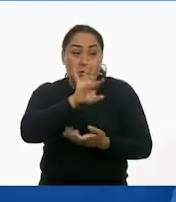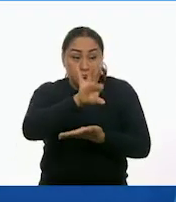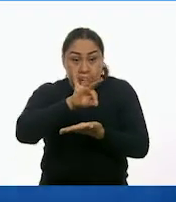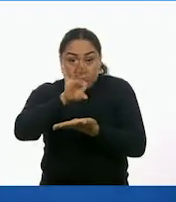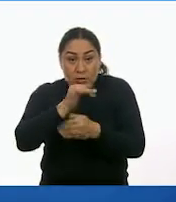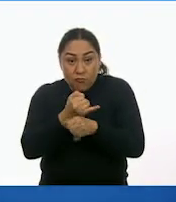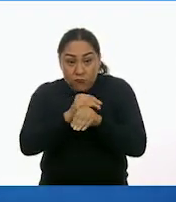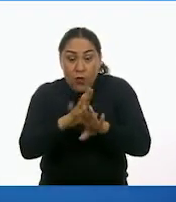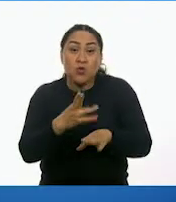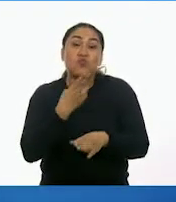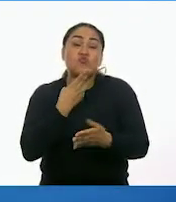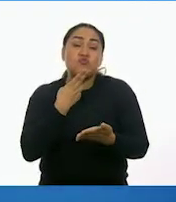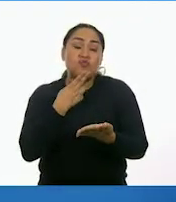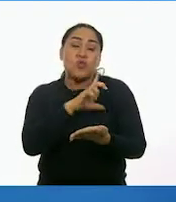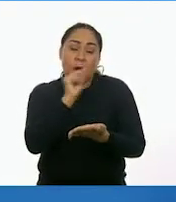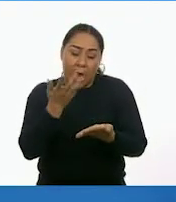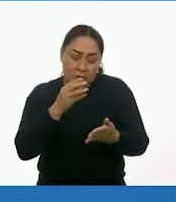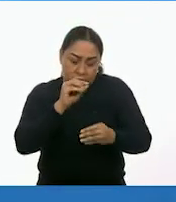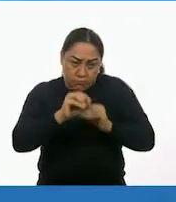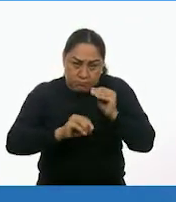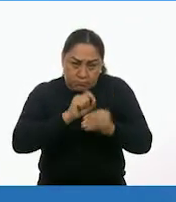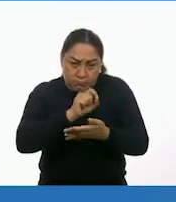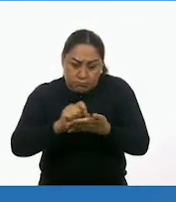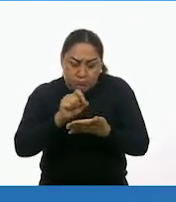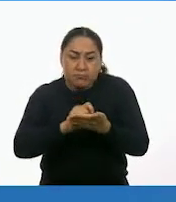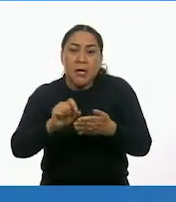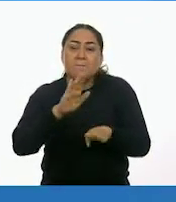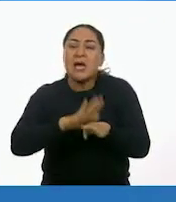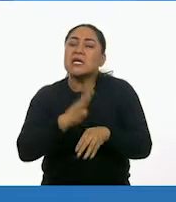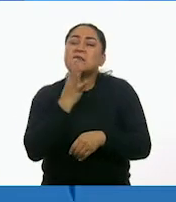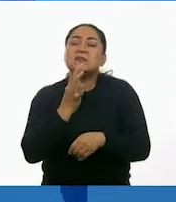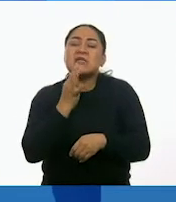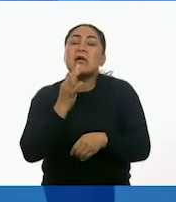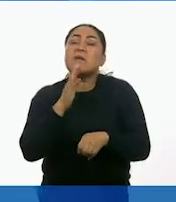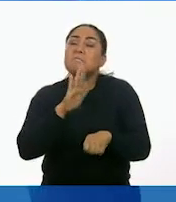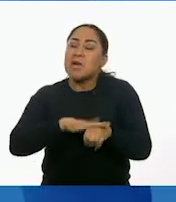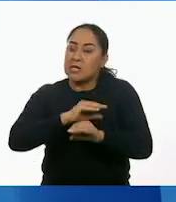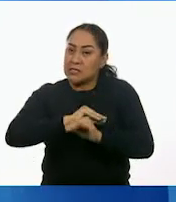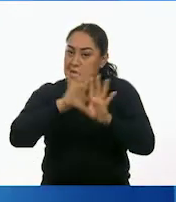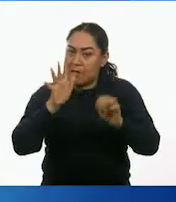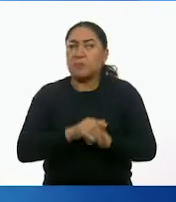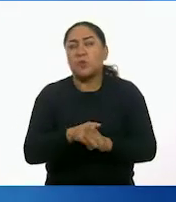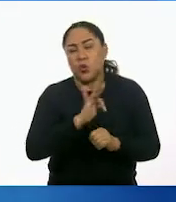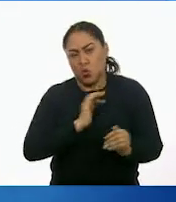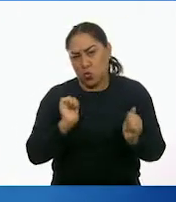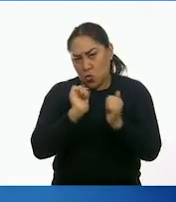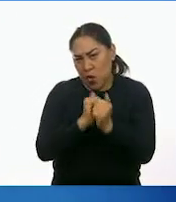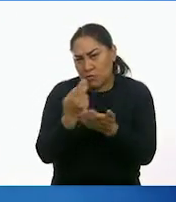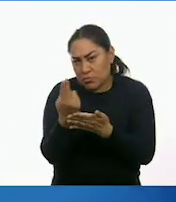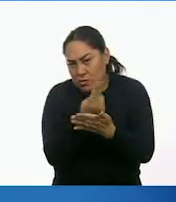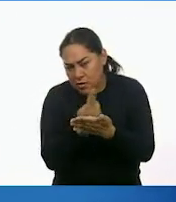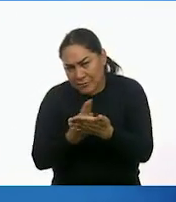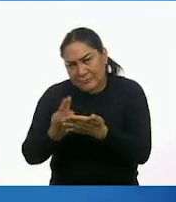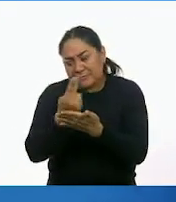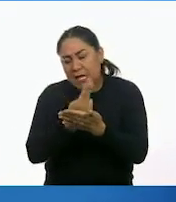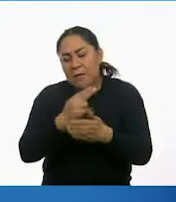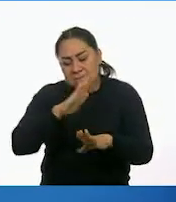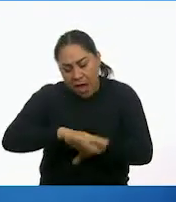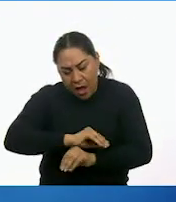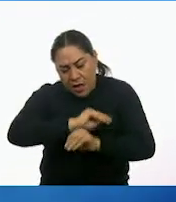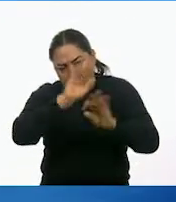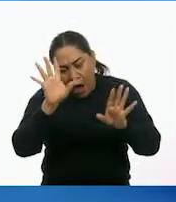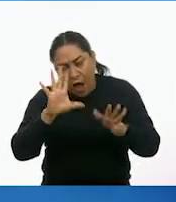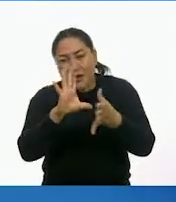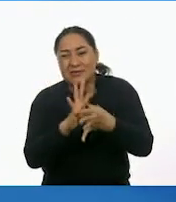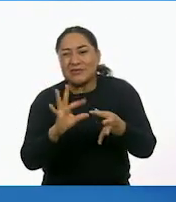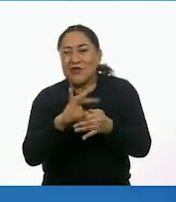y redactarla de forma sencilla y precisa. Además, puedes utilizar ilustraciones que ayuden a hacer más claro el